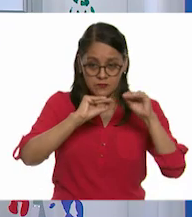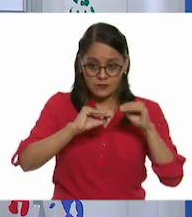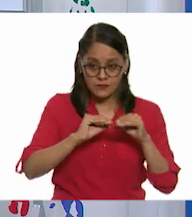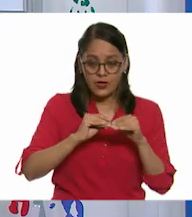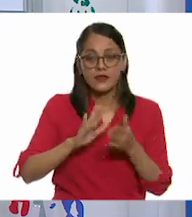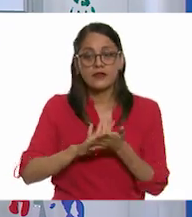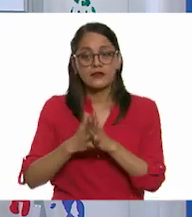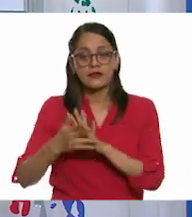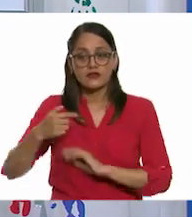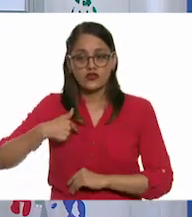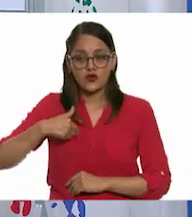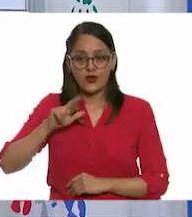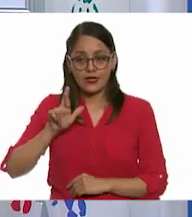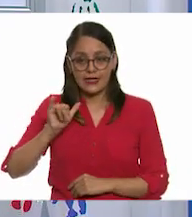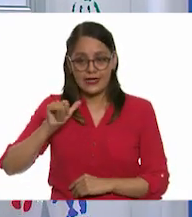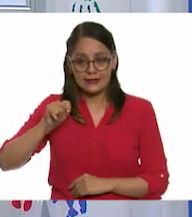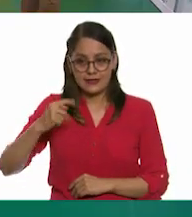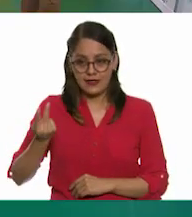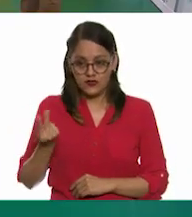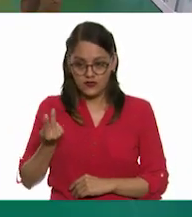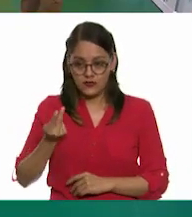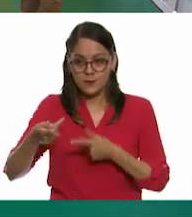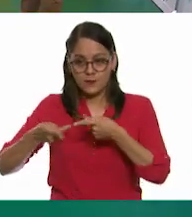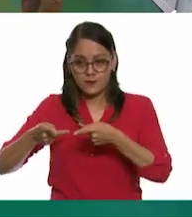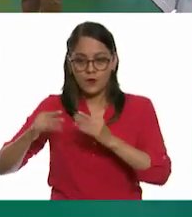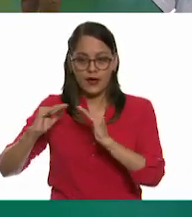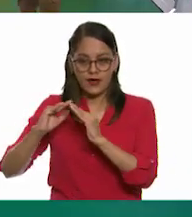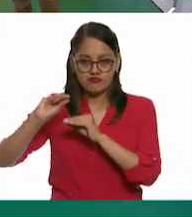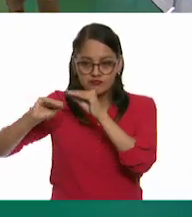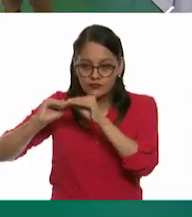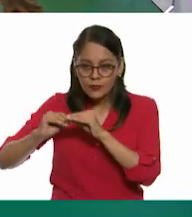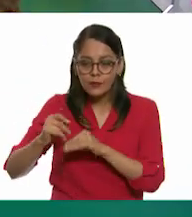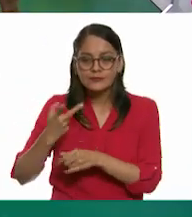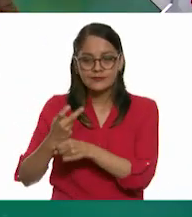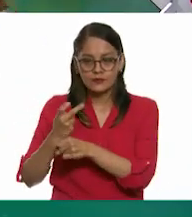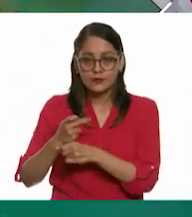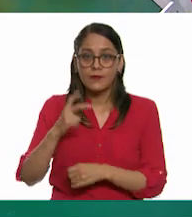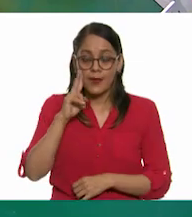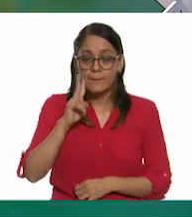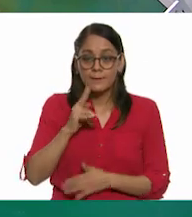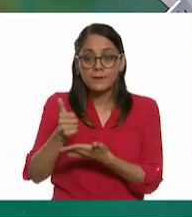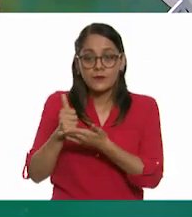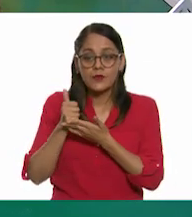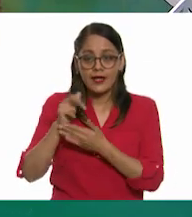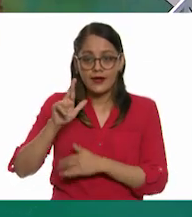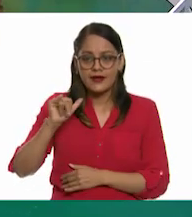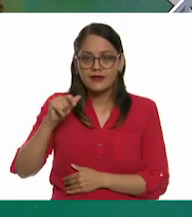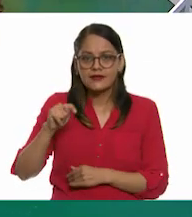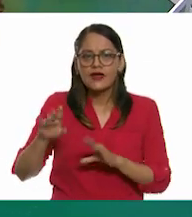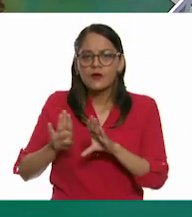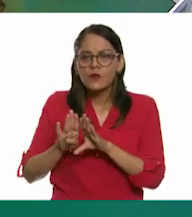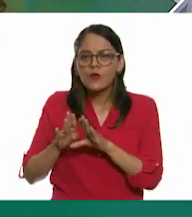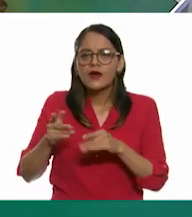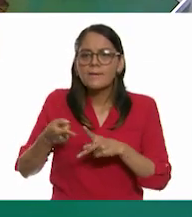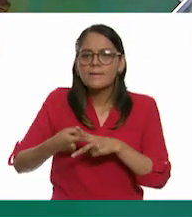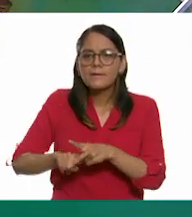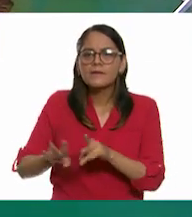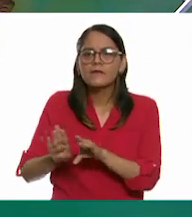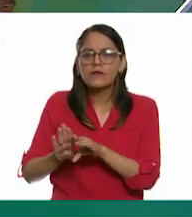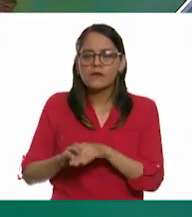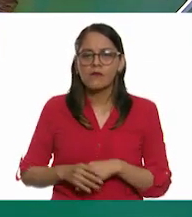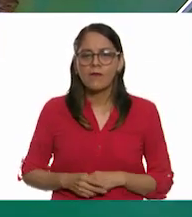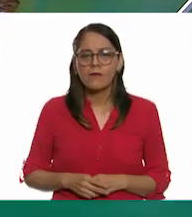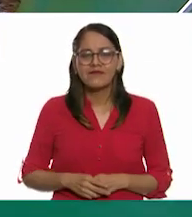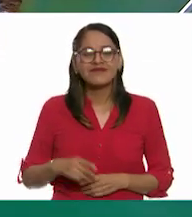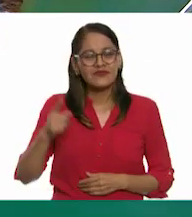yo con Rita trabajamos y construimos otra? Me parece muy bien, ¿les parece? sí. Vamos a ver. Rita, me vas diciendo, ¿qué palito empezamos? ¿Amarillo, morado?